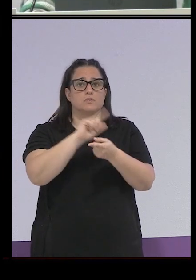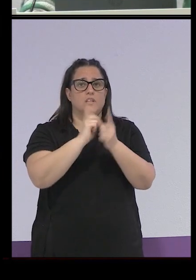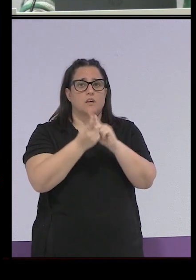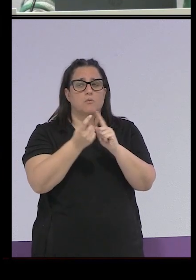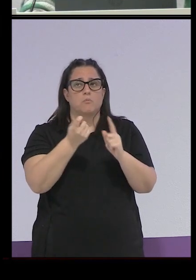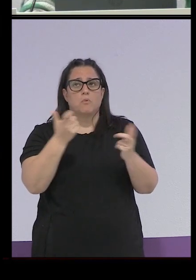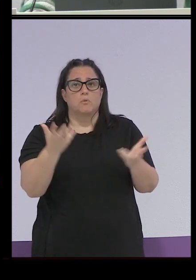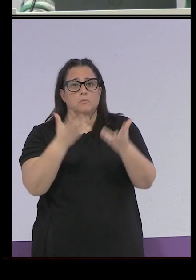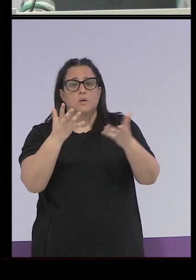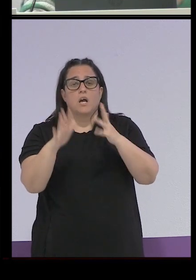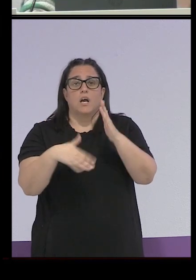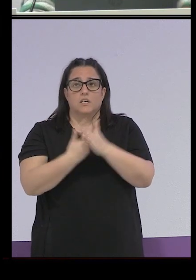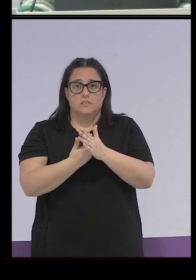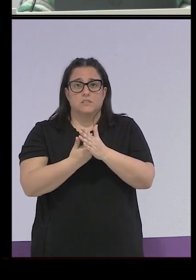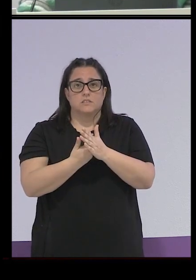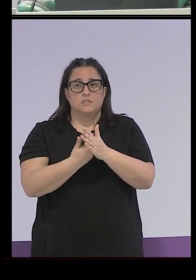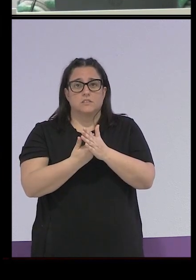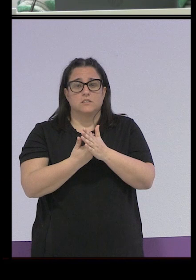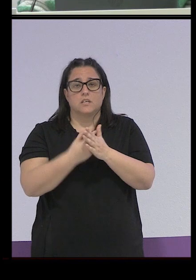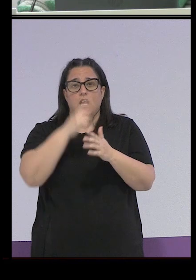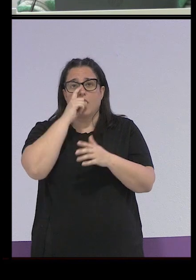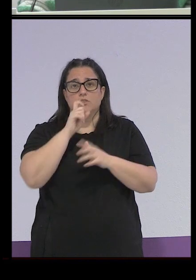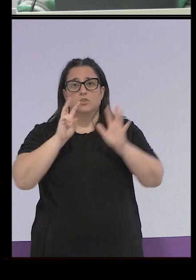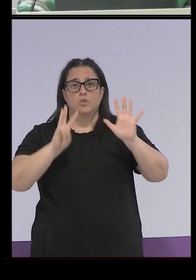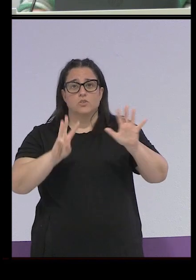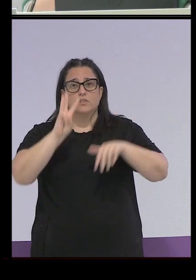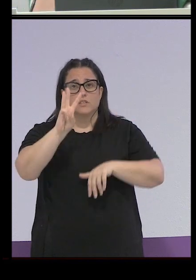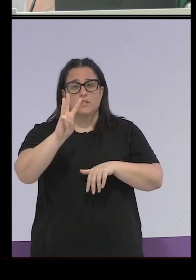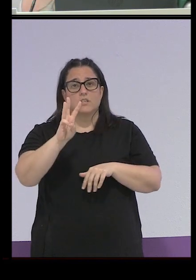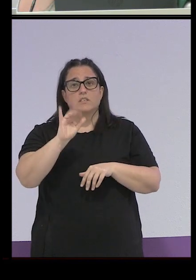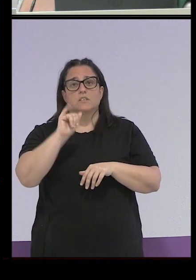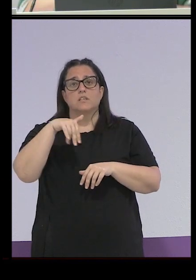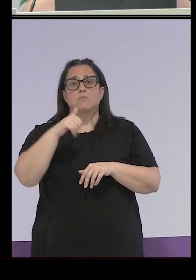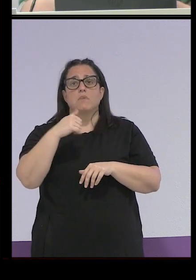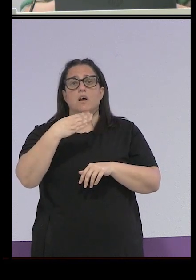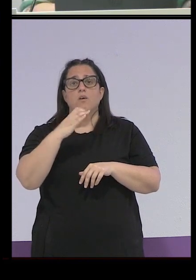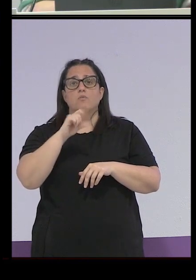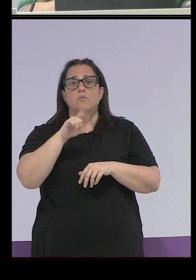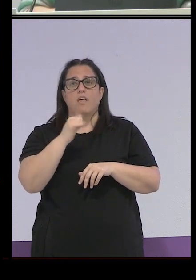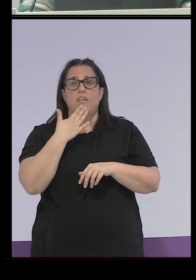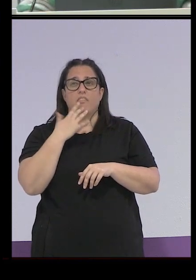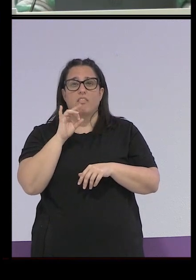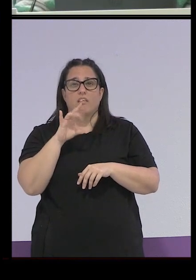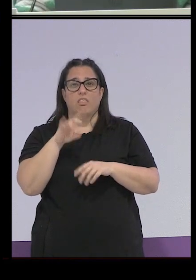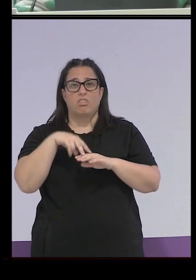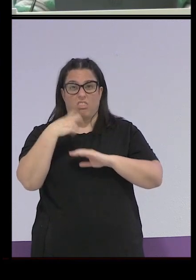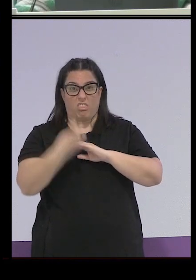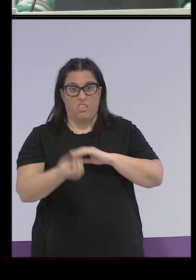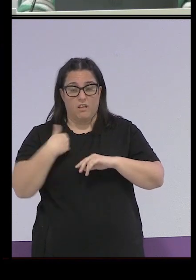que como os decía en el 83 muere inmaculada Valderrama con 15 años y ahí sí